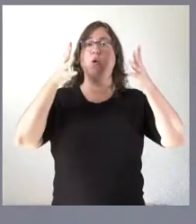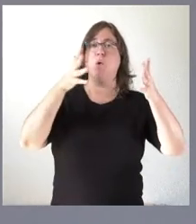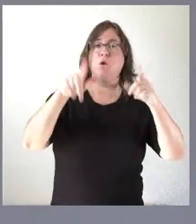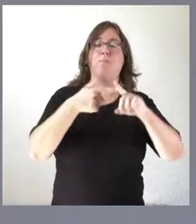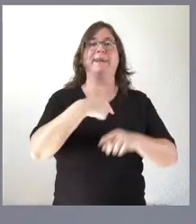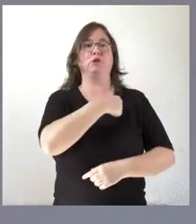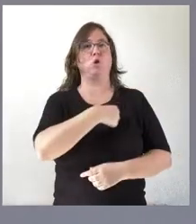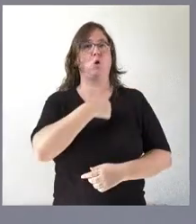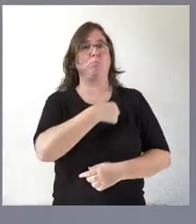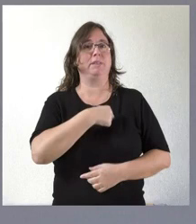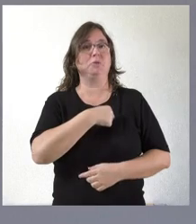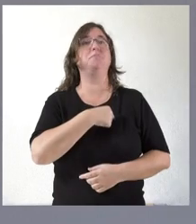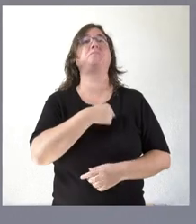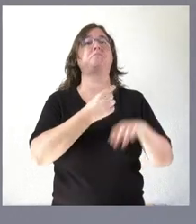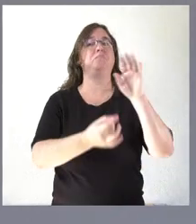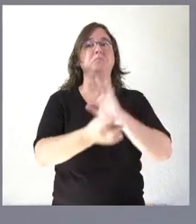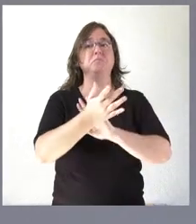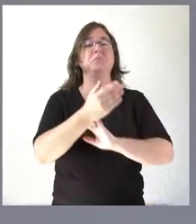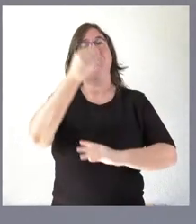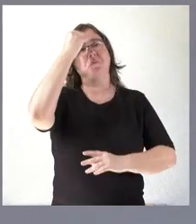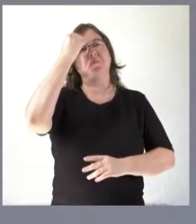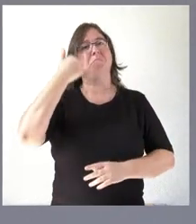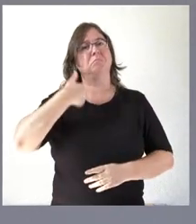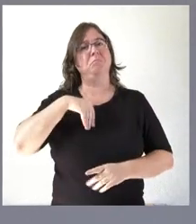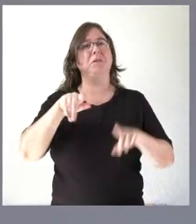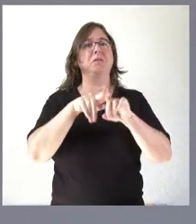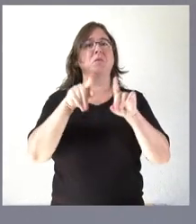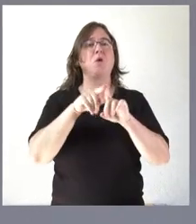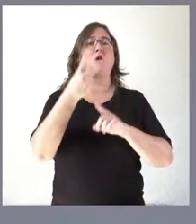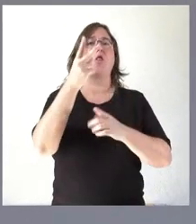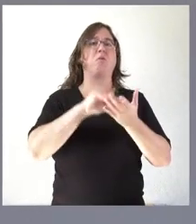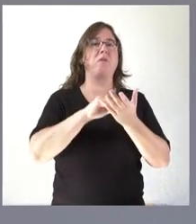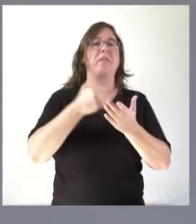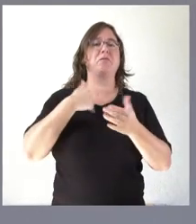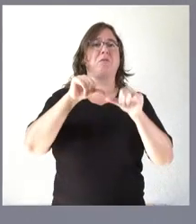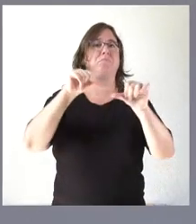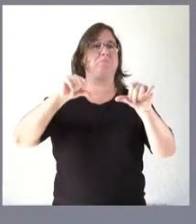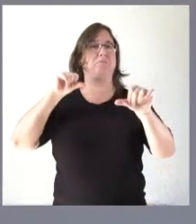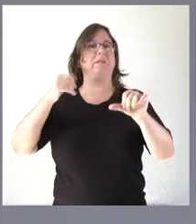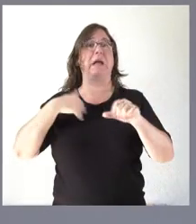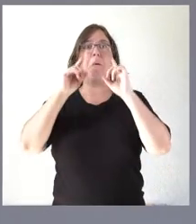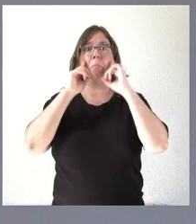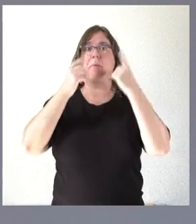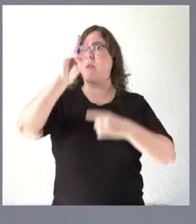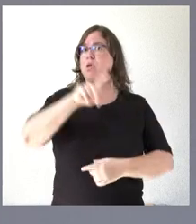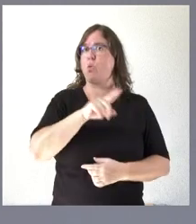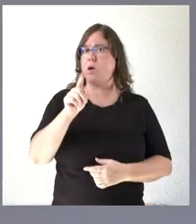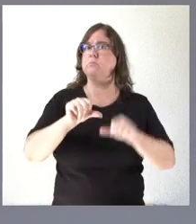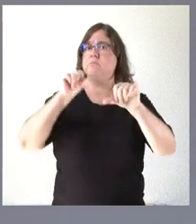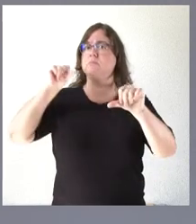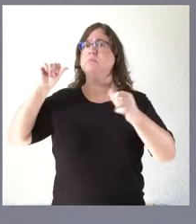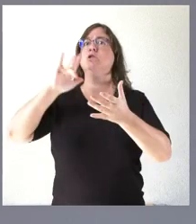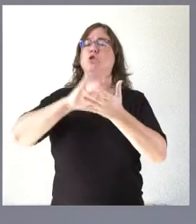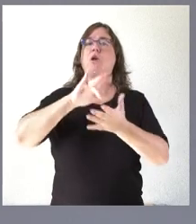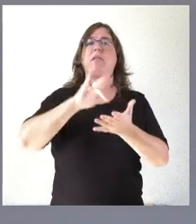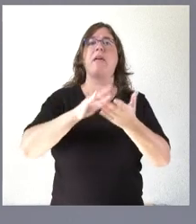que establece los trabajos al efecto y que ya por otra parte en anteriores ocasiones se había producido no es la primera vez que nuestra comunidad se establece el día